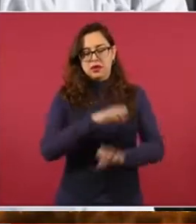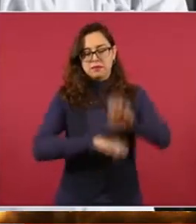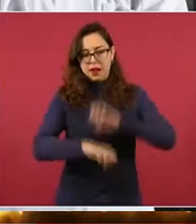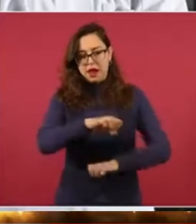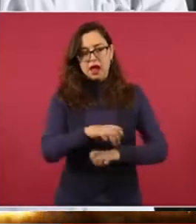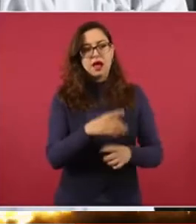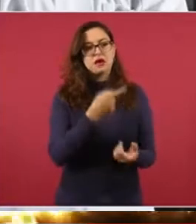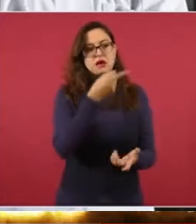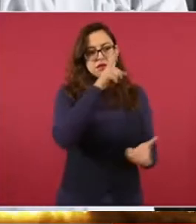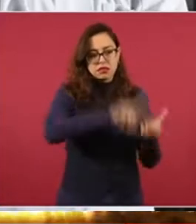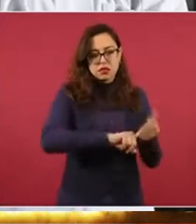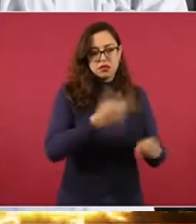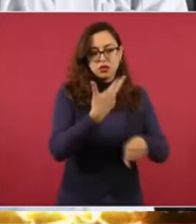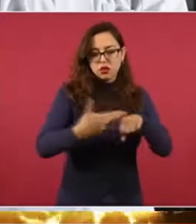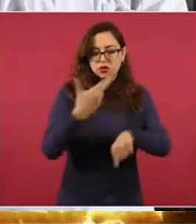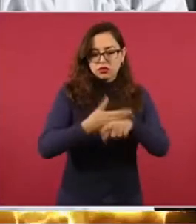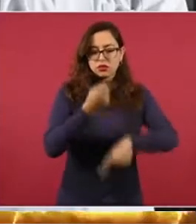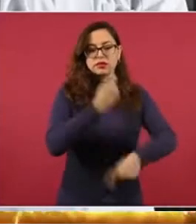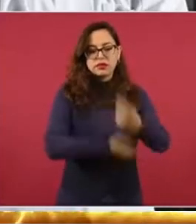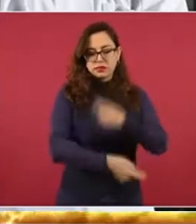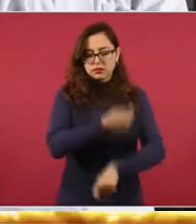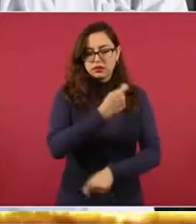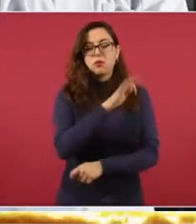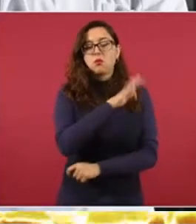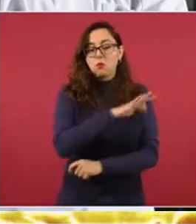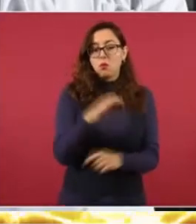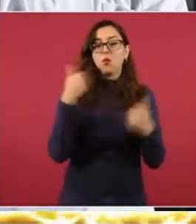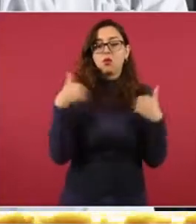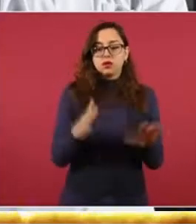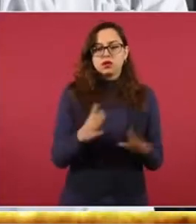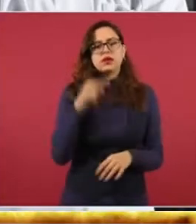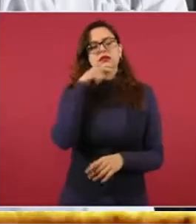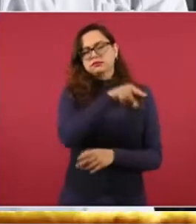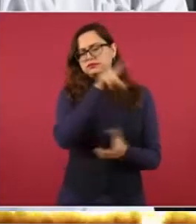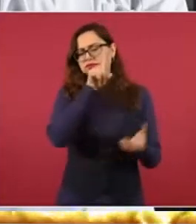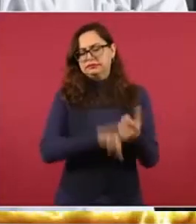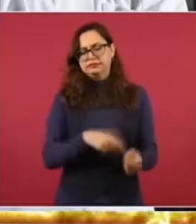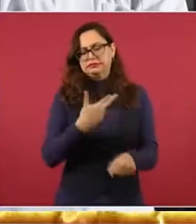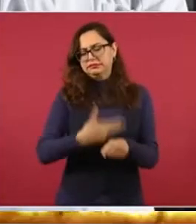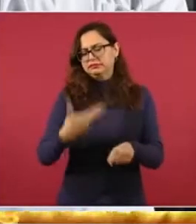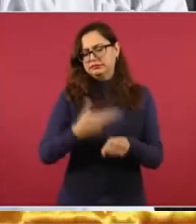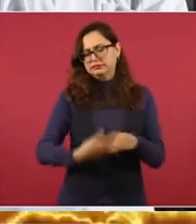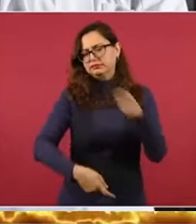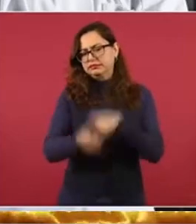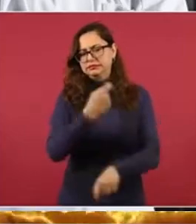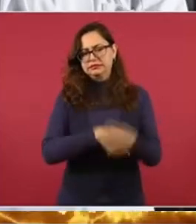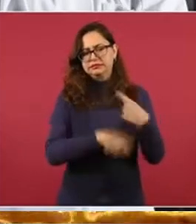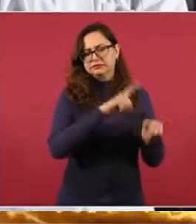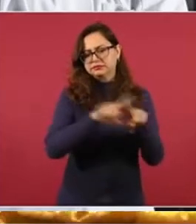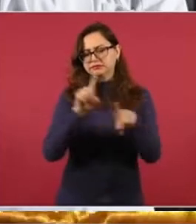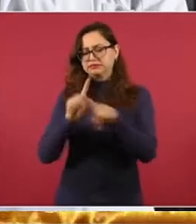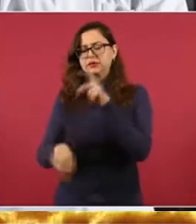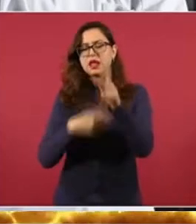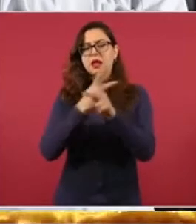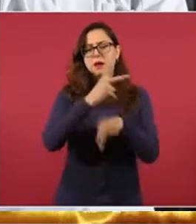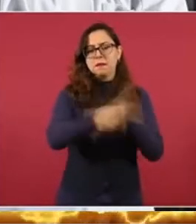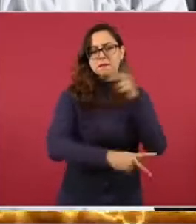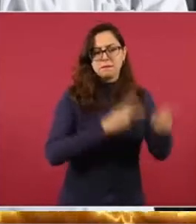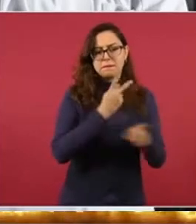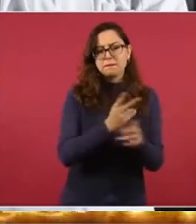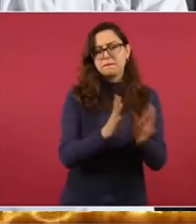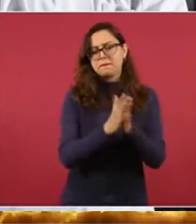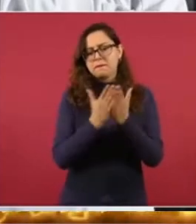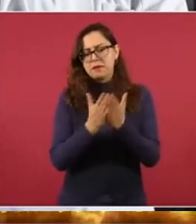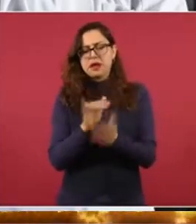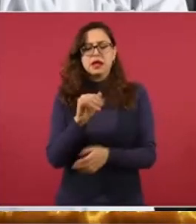realizar los aseguramientos. Como ustedes saben, en esas ventanillas se llevan a cabo muchos trámites, la generación de pasaportes, cartillas consulares, el